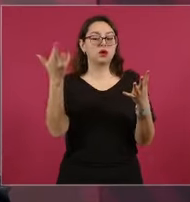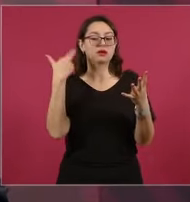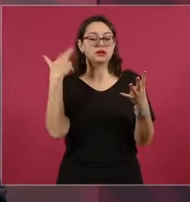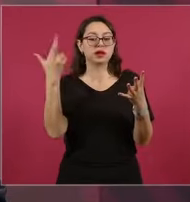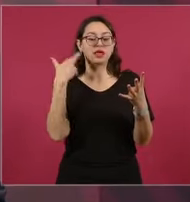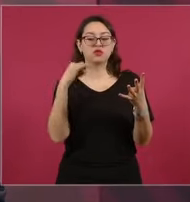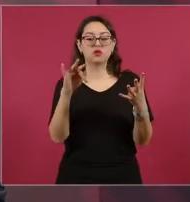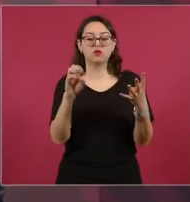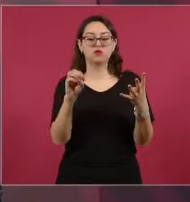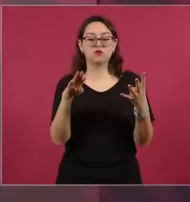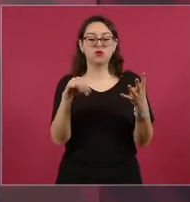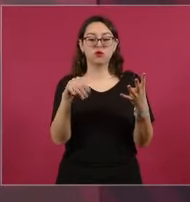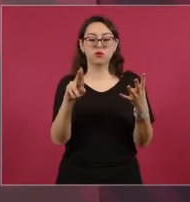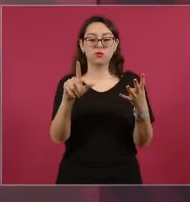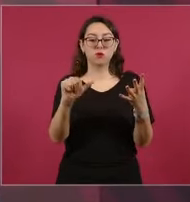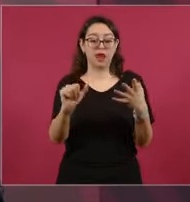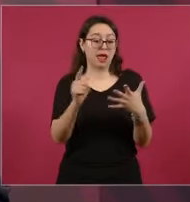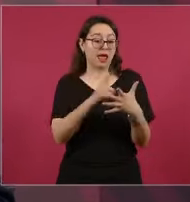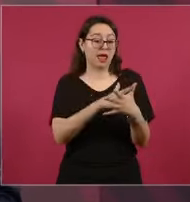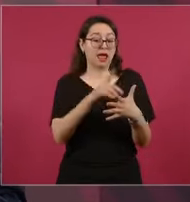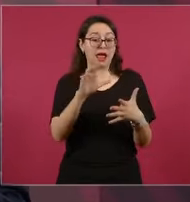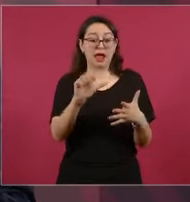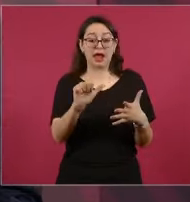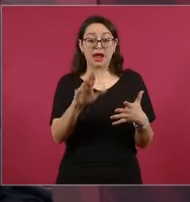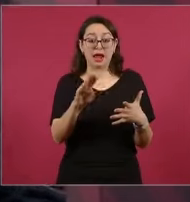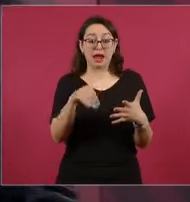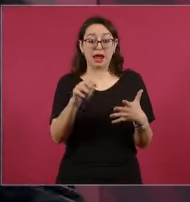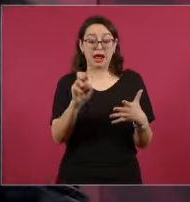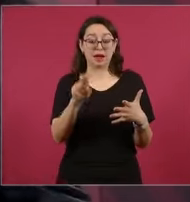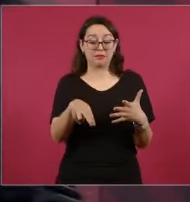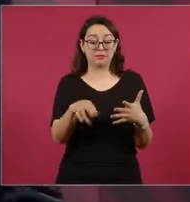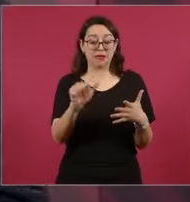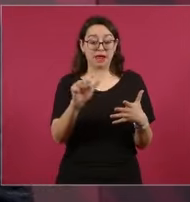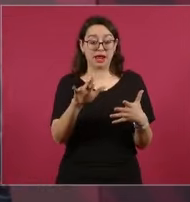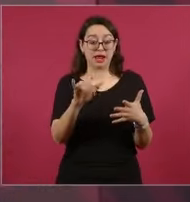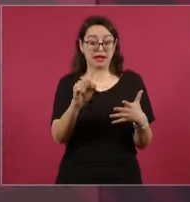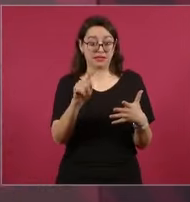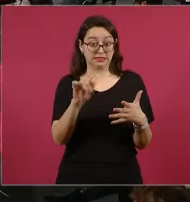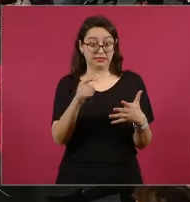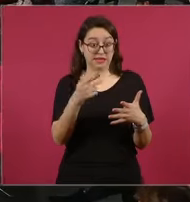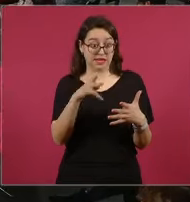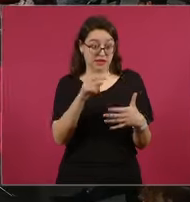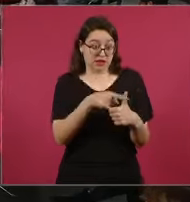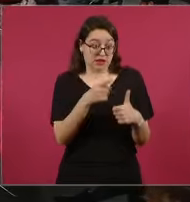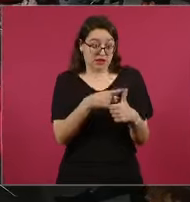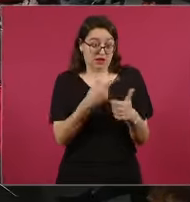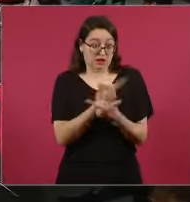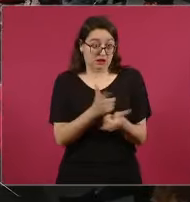o con Carmen Aristegui, la paladina de la libertad de expresión.